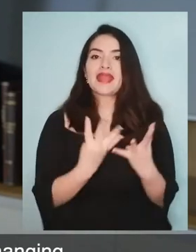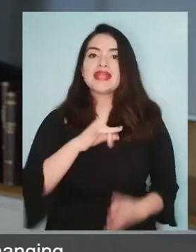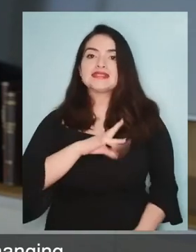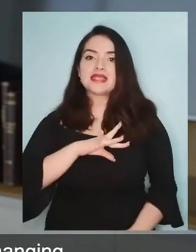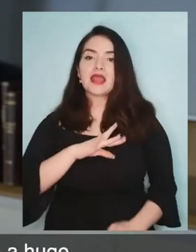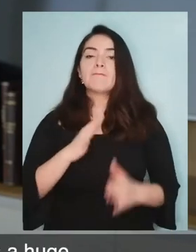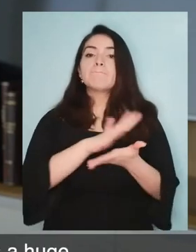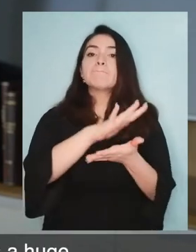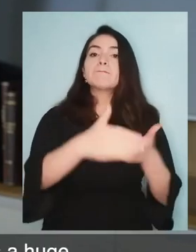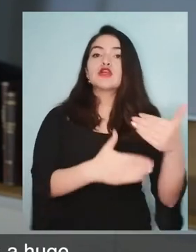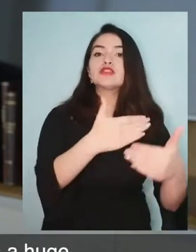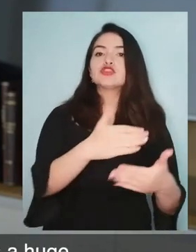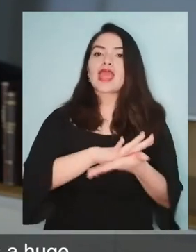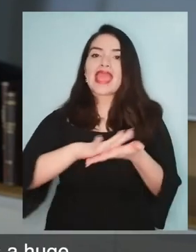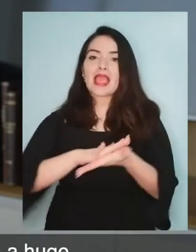en Chile?